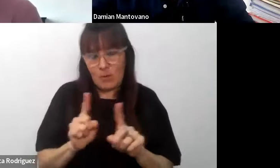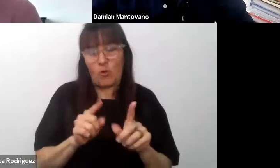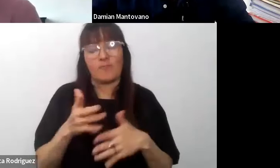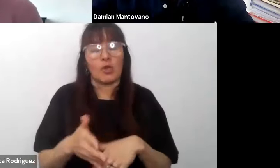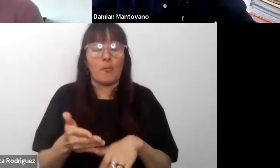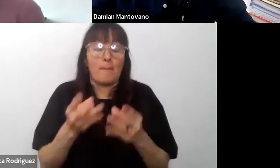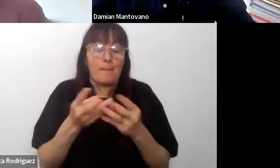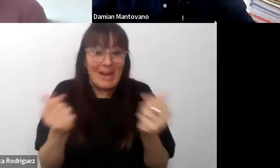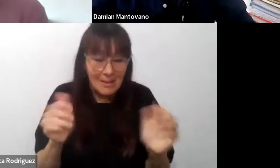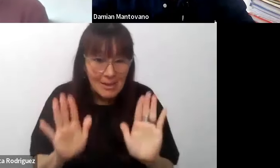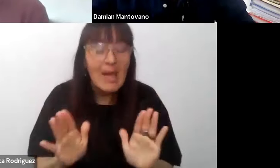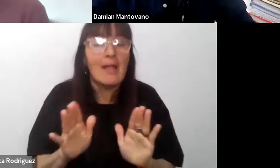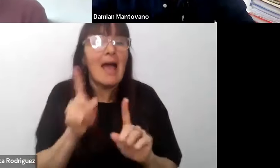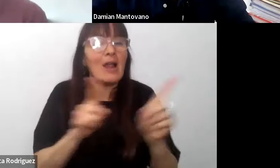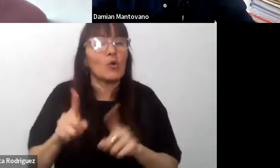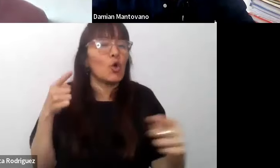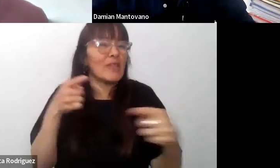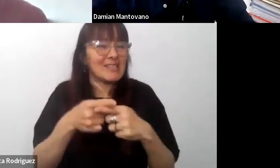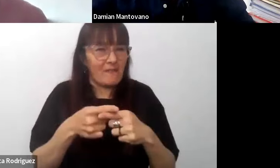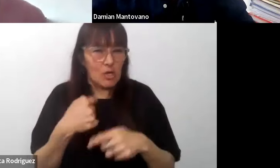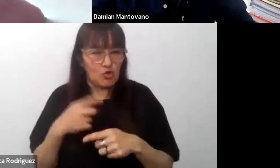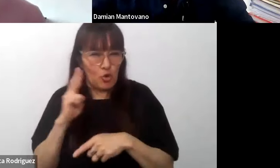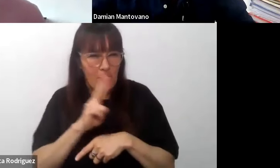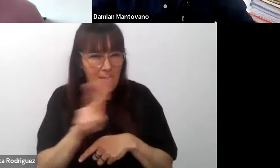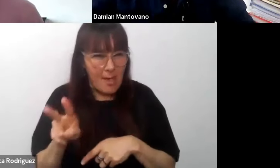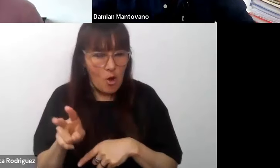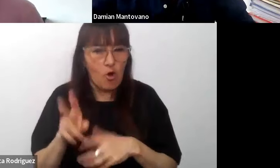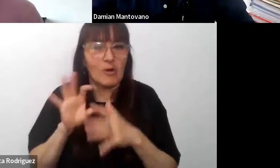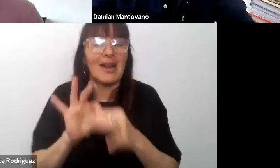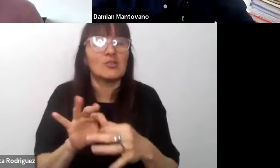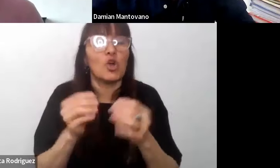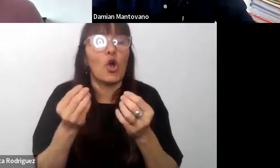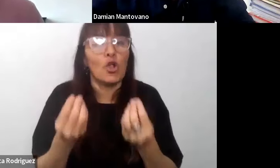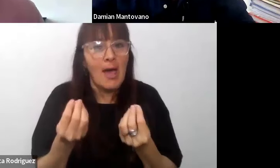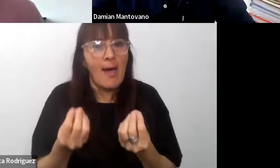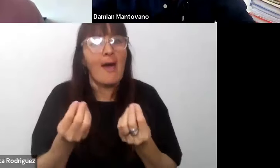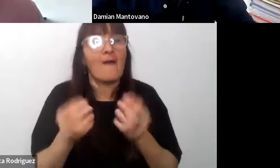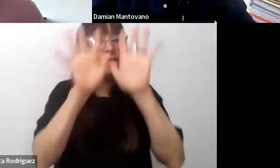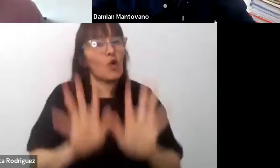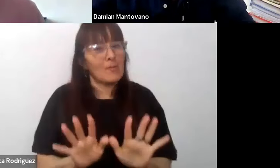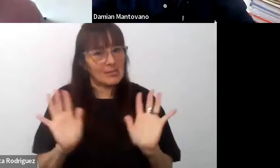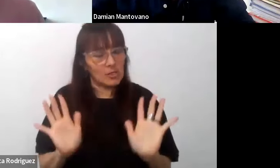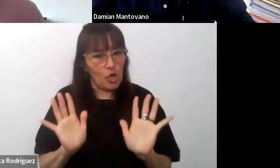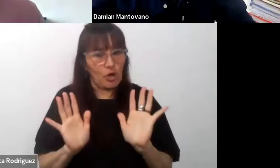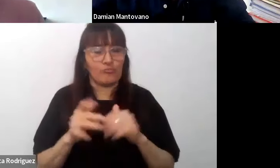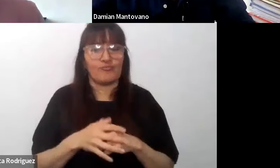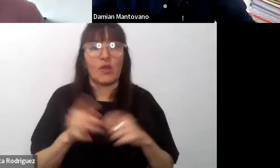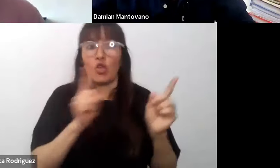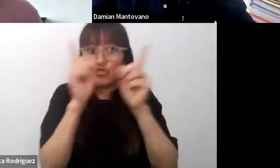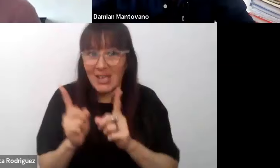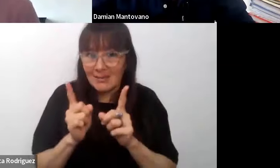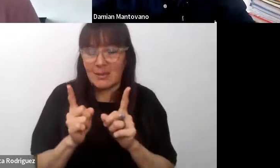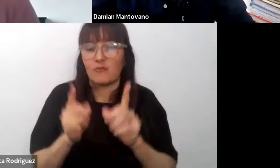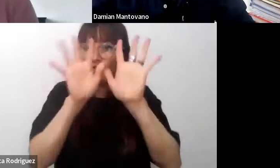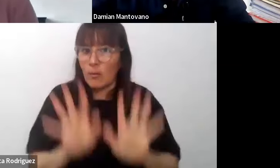voy a señalar algunos desafíos lo que yo observo con respecto a los formadores los docentes que somos vamos